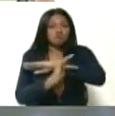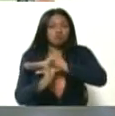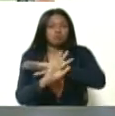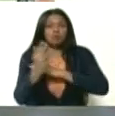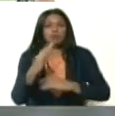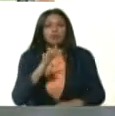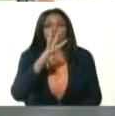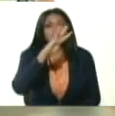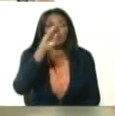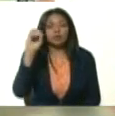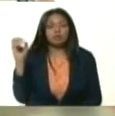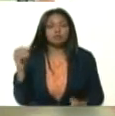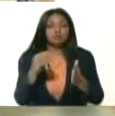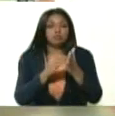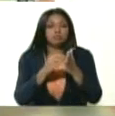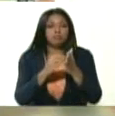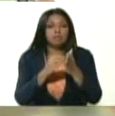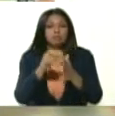400.000 casos.